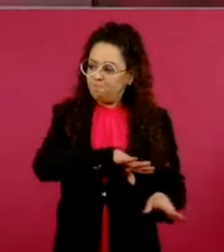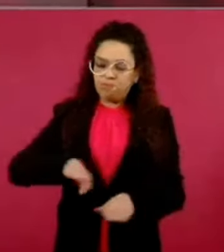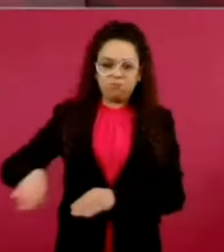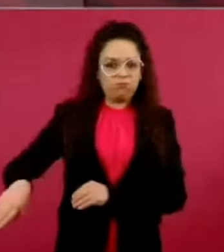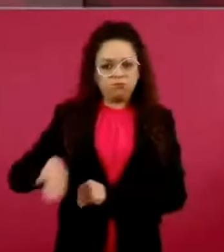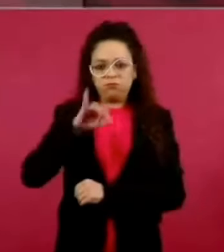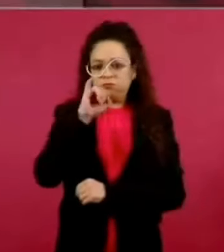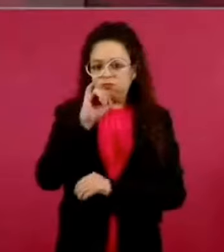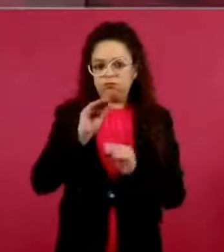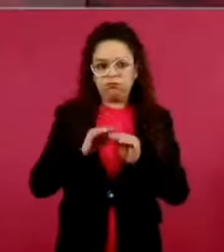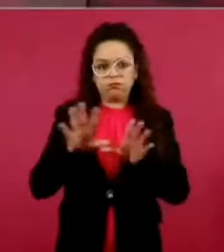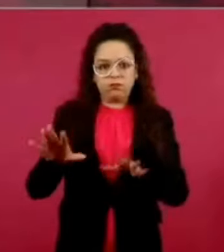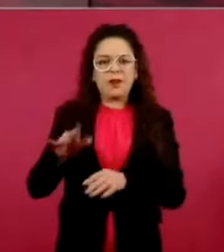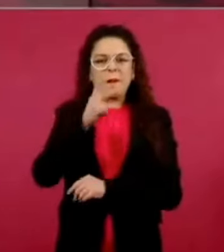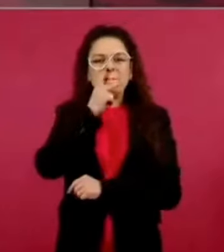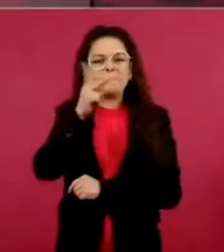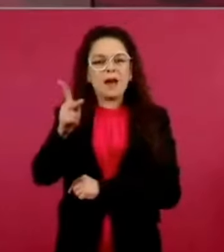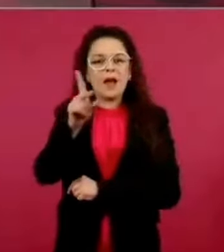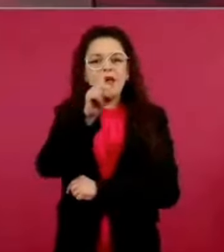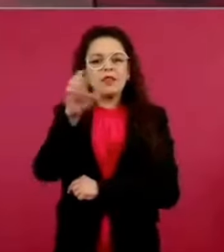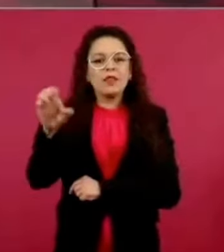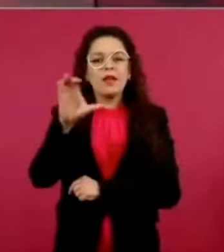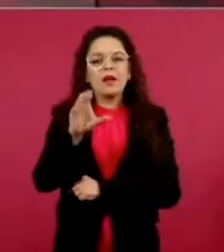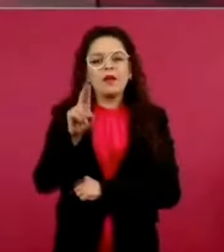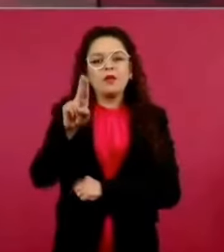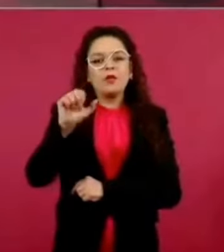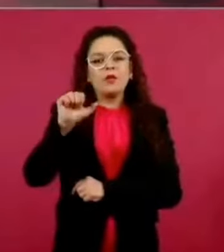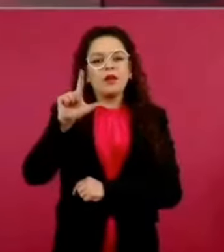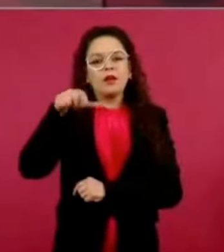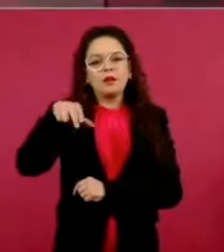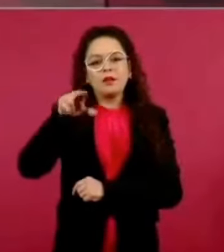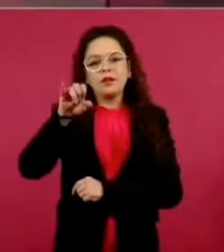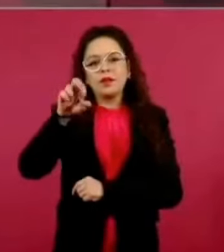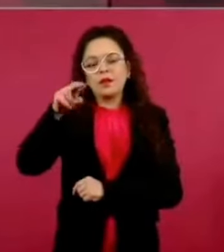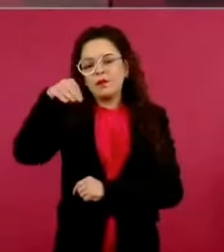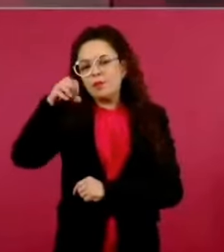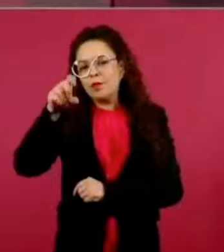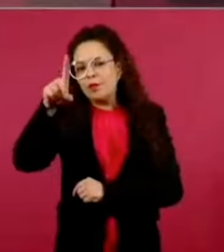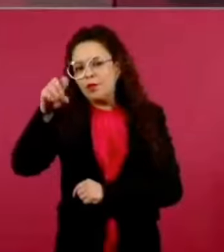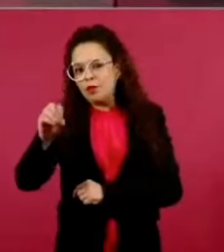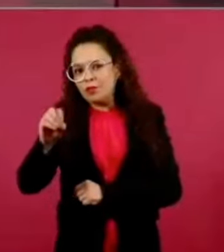exactamente, pero no lo dijo en televisión,